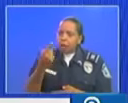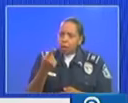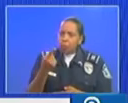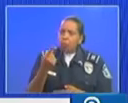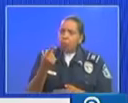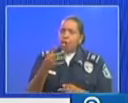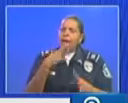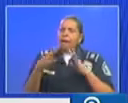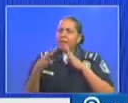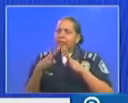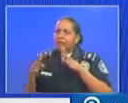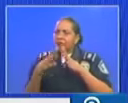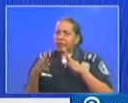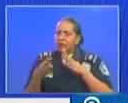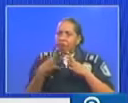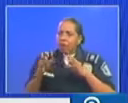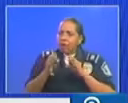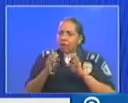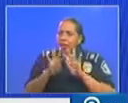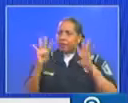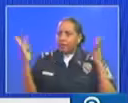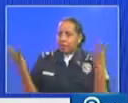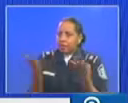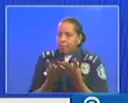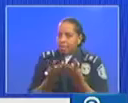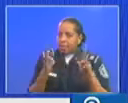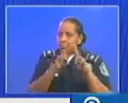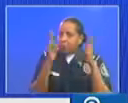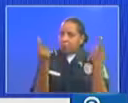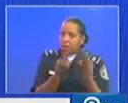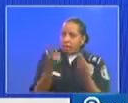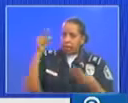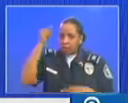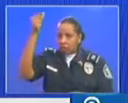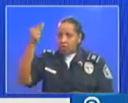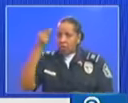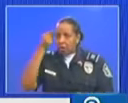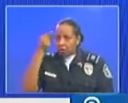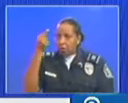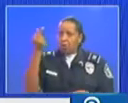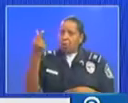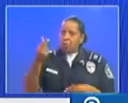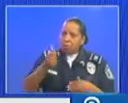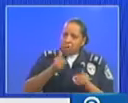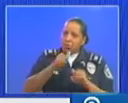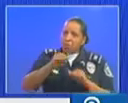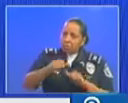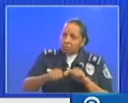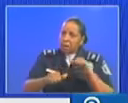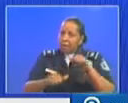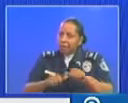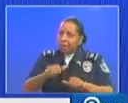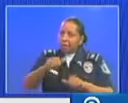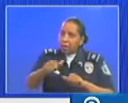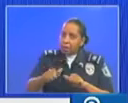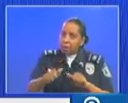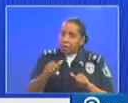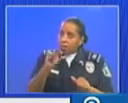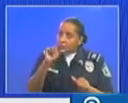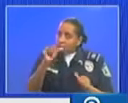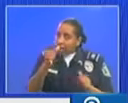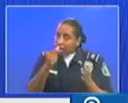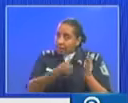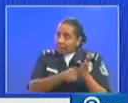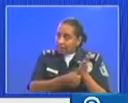gabinete la necesidad de poner en práctica un nuevo procedimiento a través de la cédula que permita